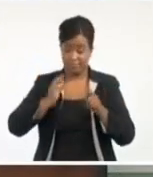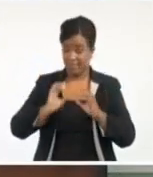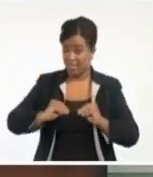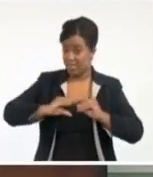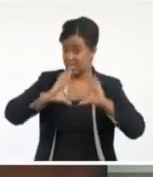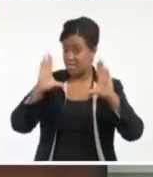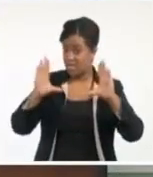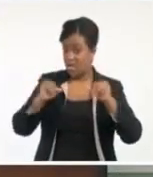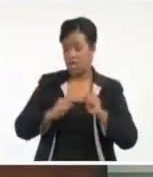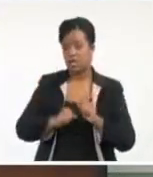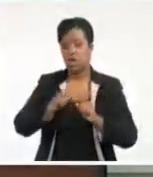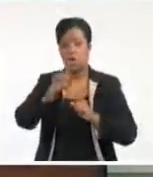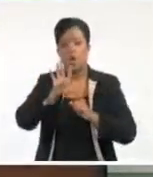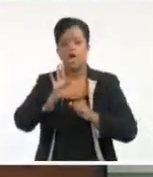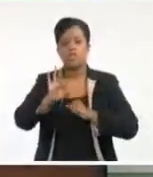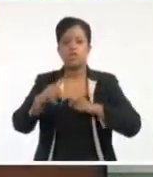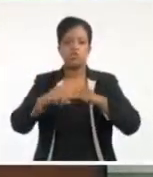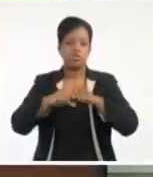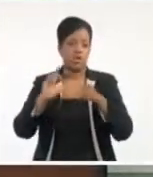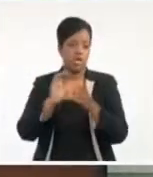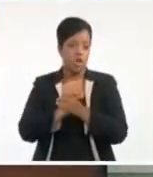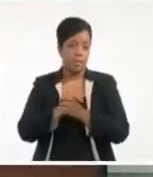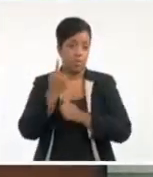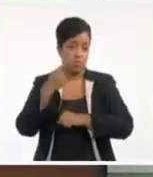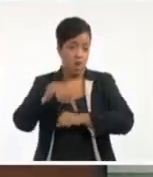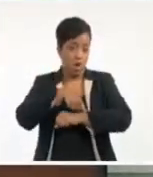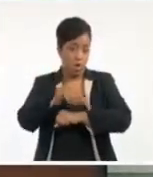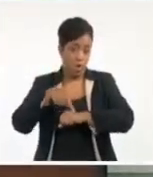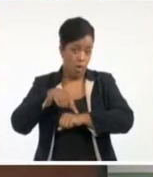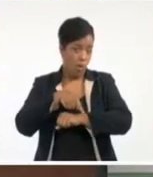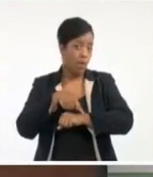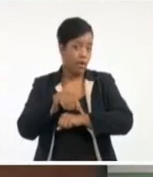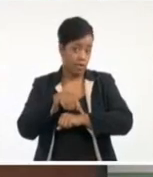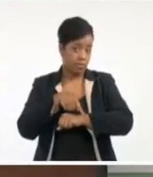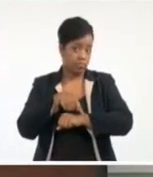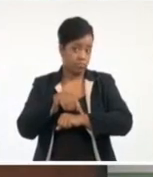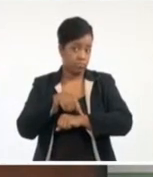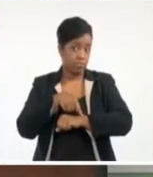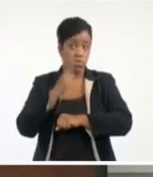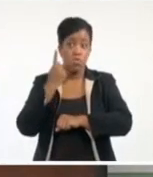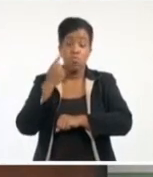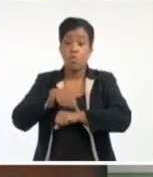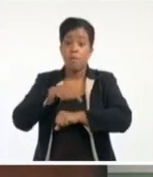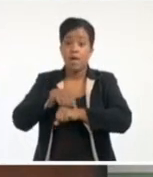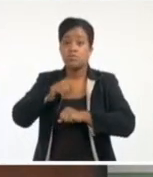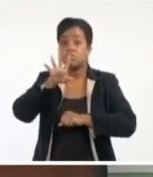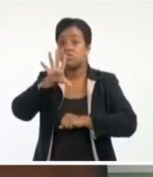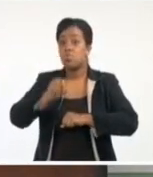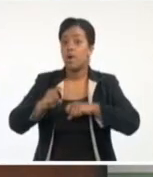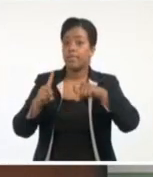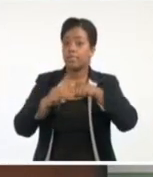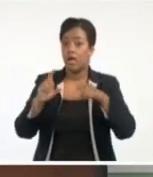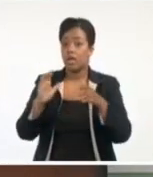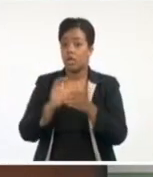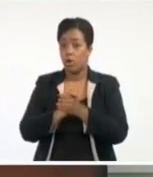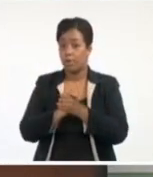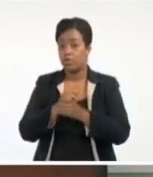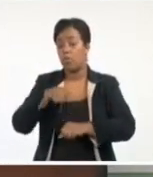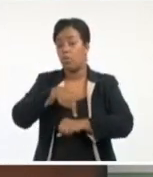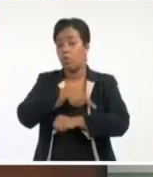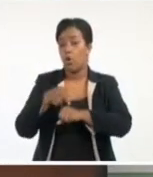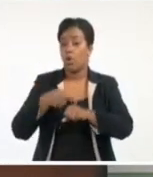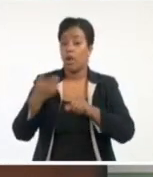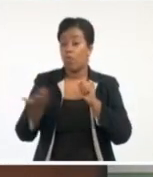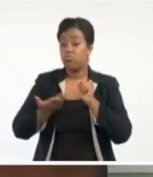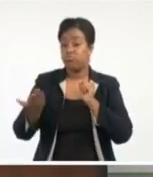48 kilómetros por hora. Y hubo un momento que llevó a 50 kilómetros por hora de velocidad de traslación.